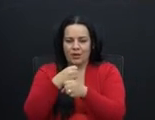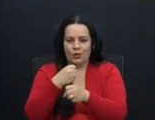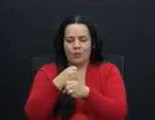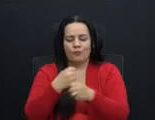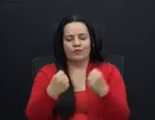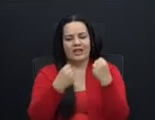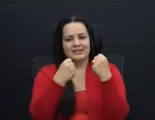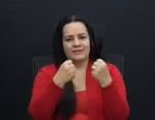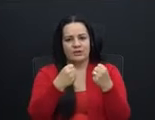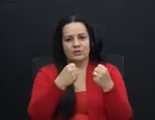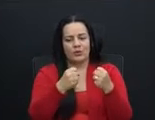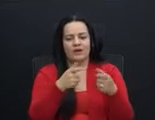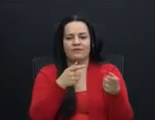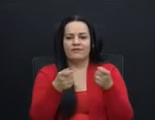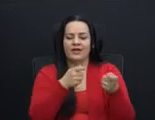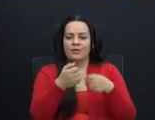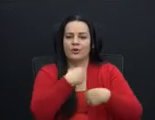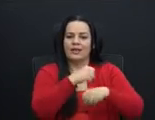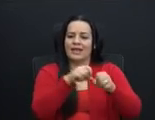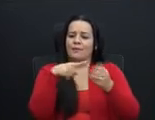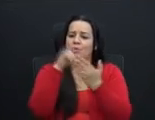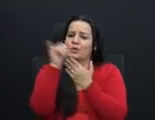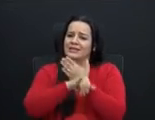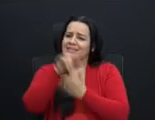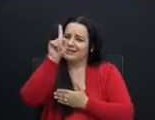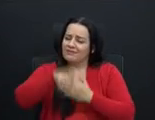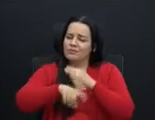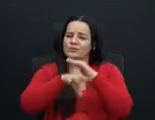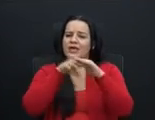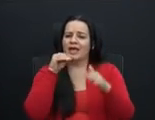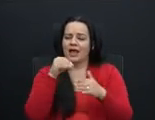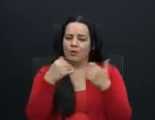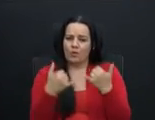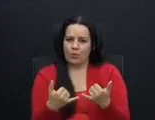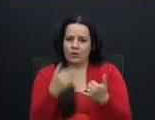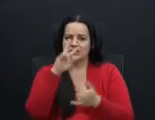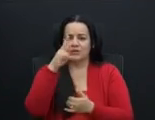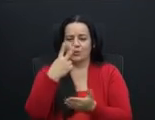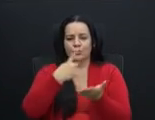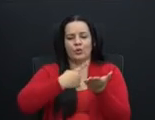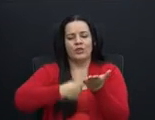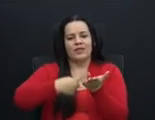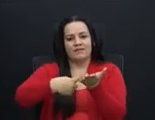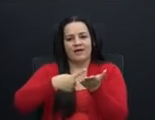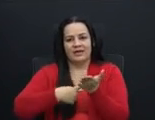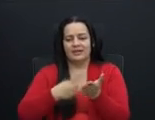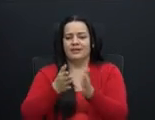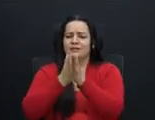proyecto hay que sacarlo ahorita en este segundo debate y les pido por favor su voto. Muchas gracias a todos.